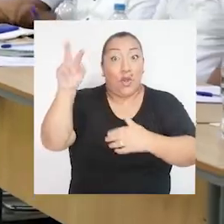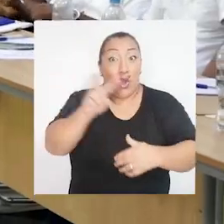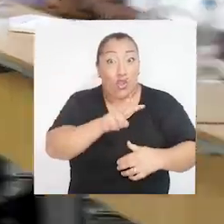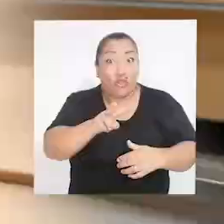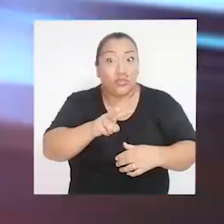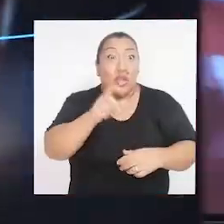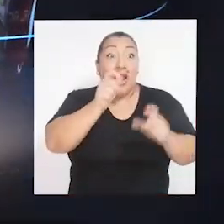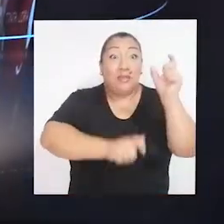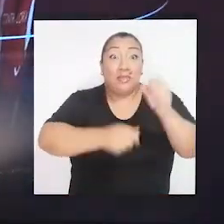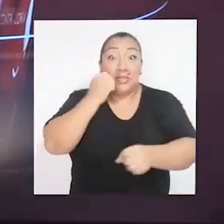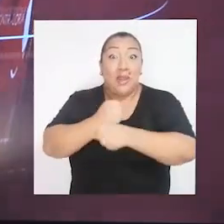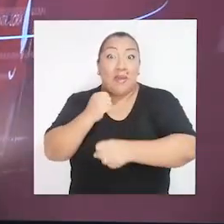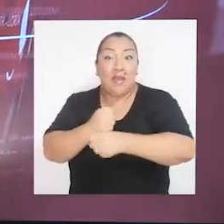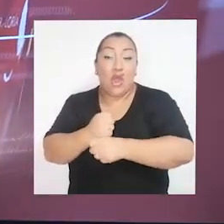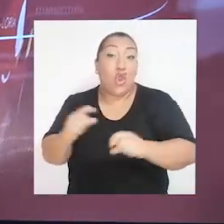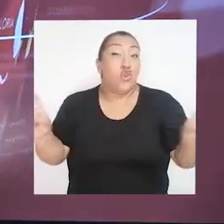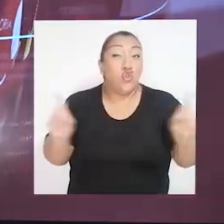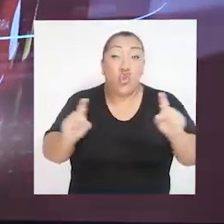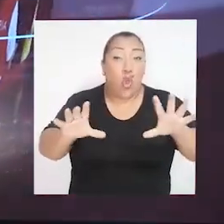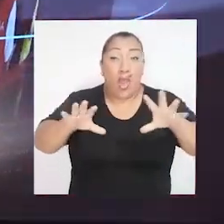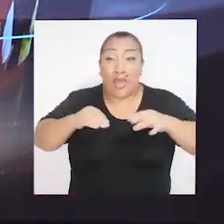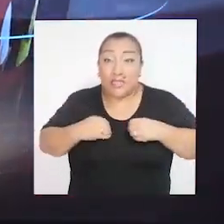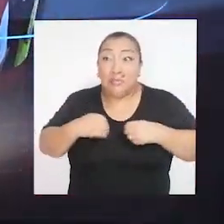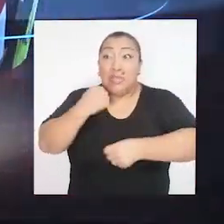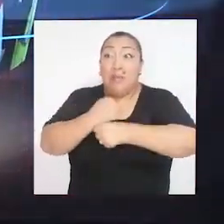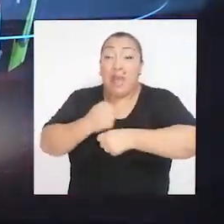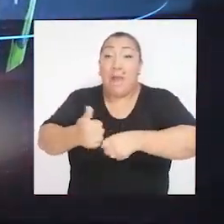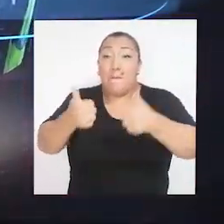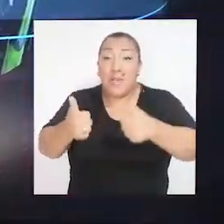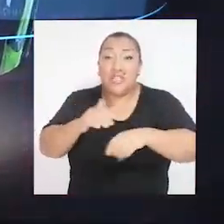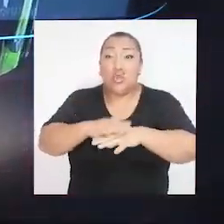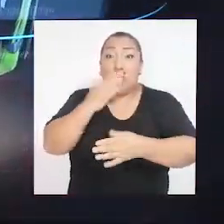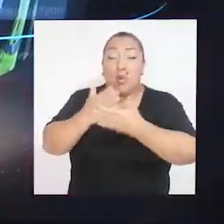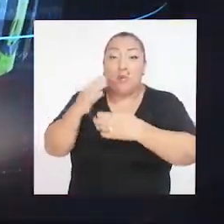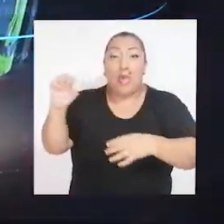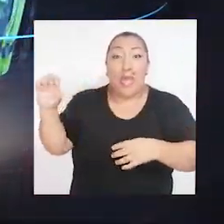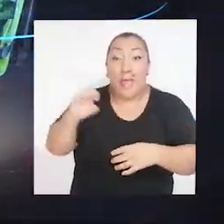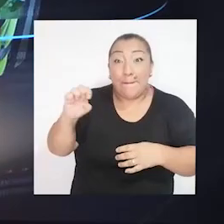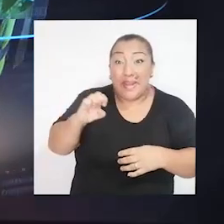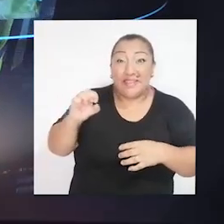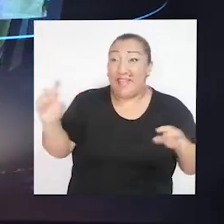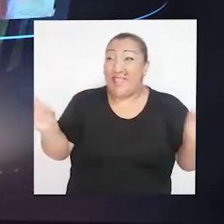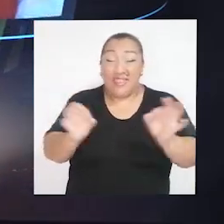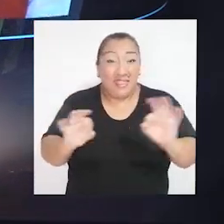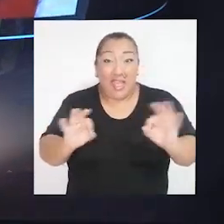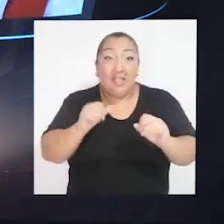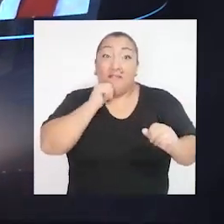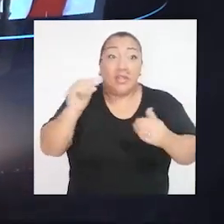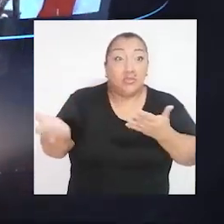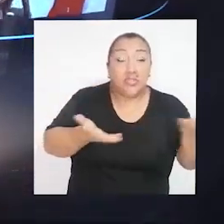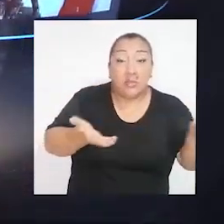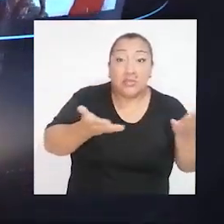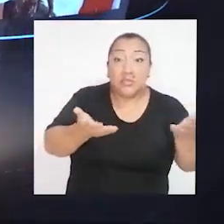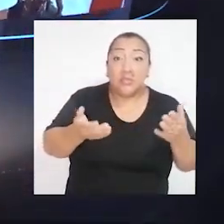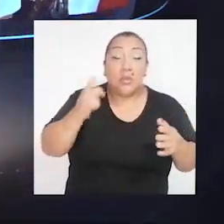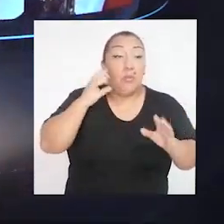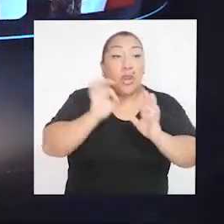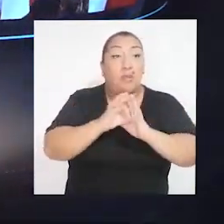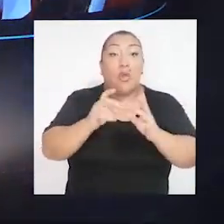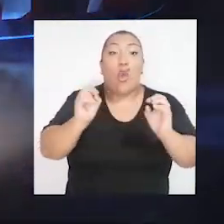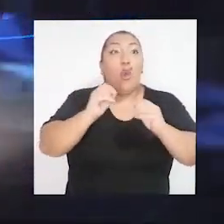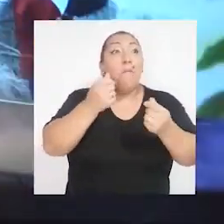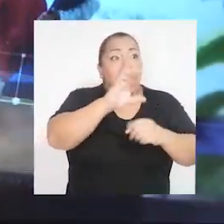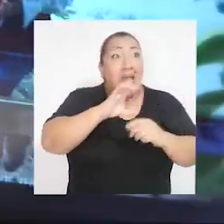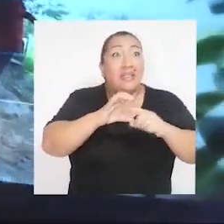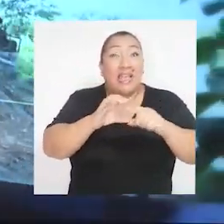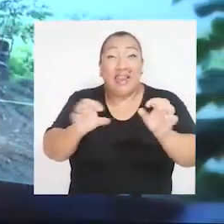Tumbes y Piura. Los funcionarios que no adopten acciones durante la emergencia, sea por no garantizar la prestación de un servicio o no